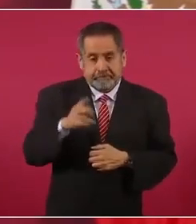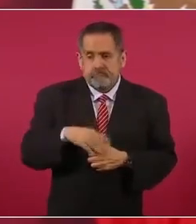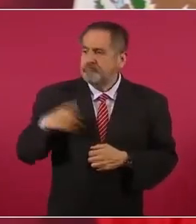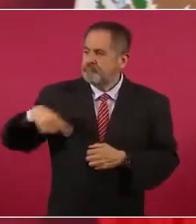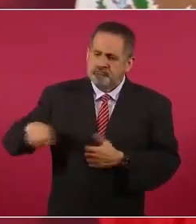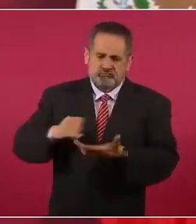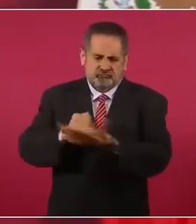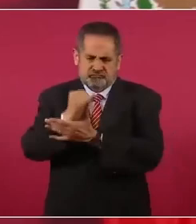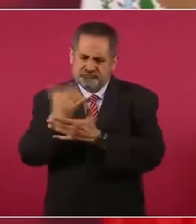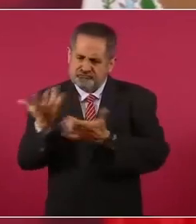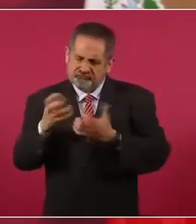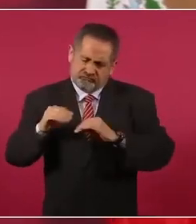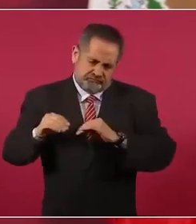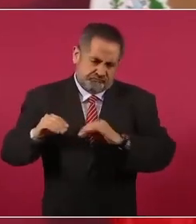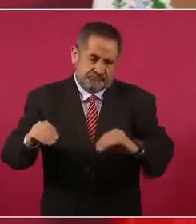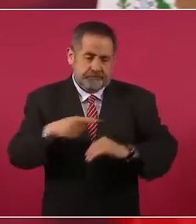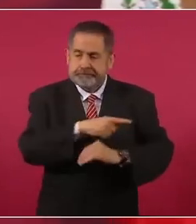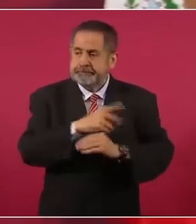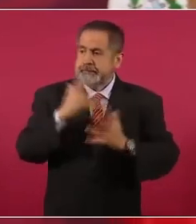se actuara como se hizo,